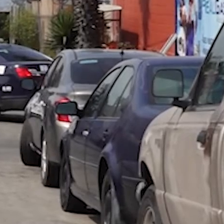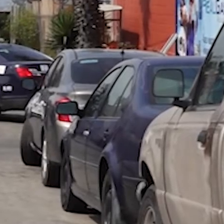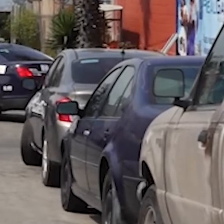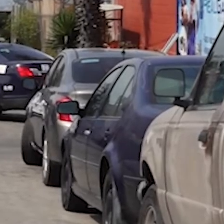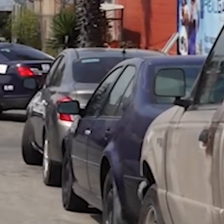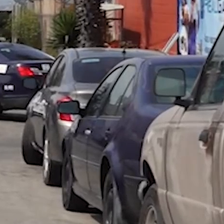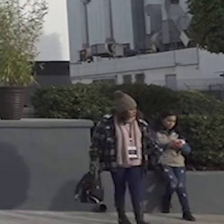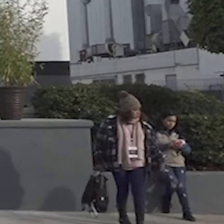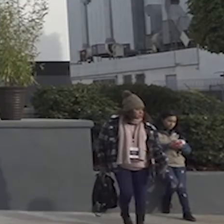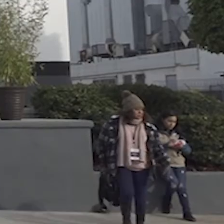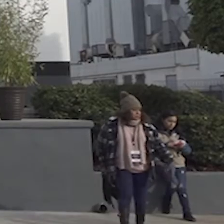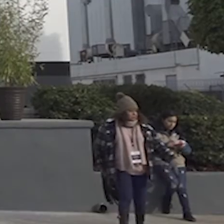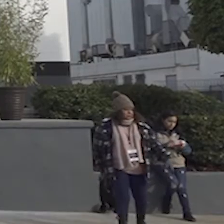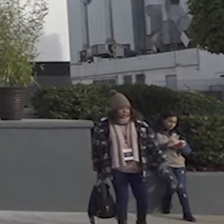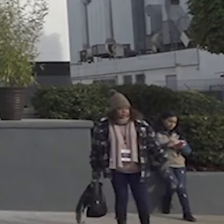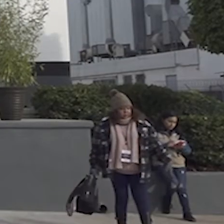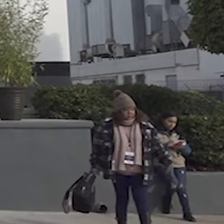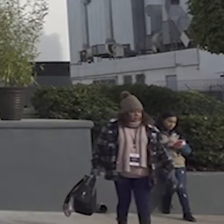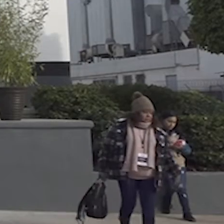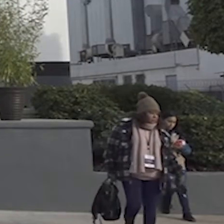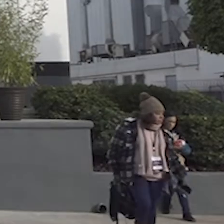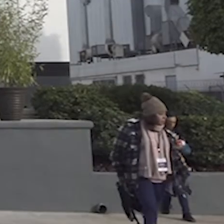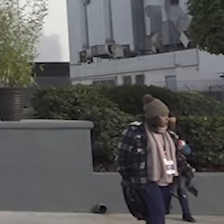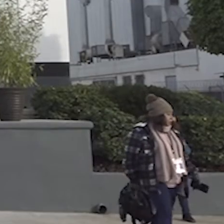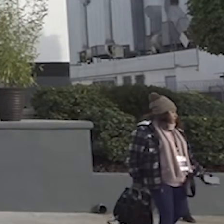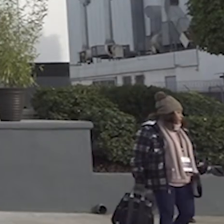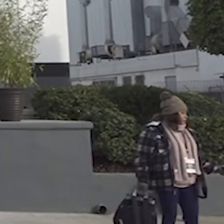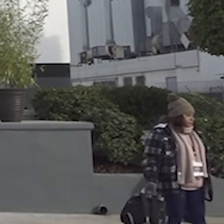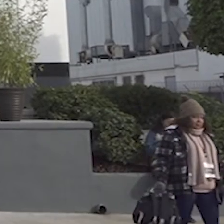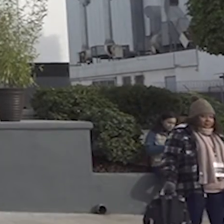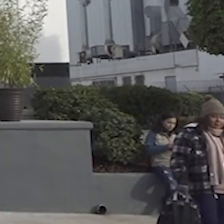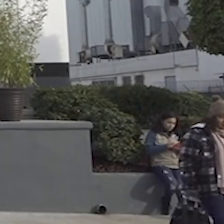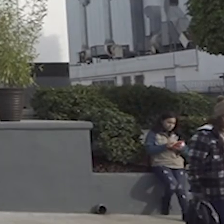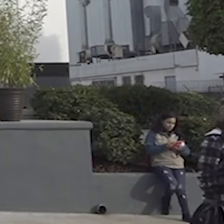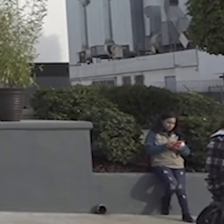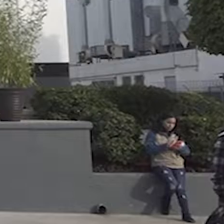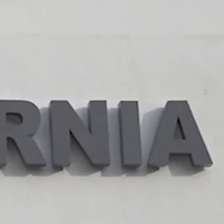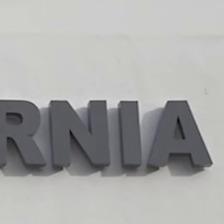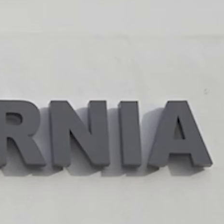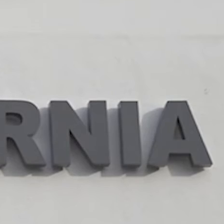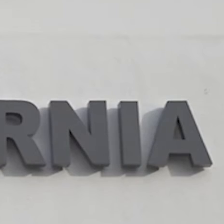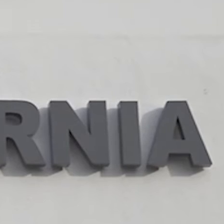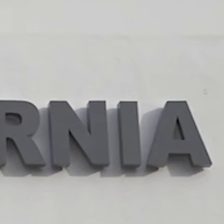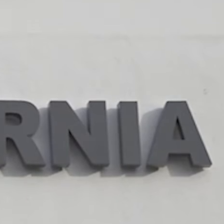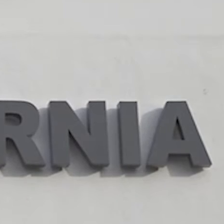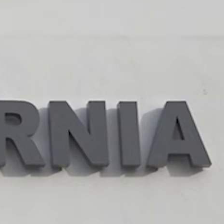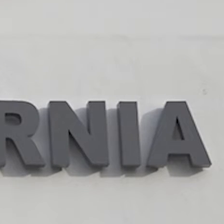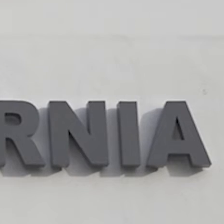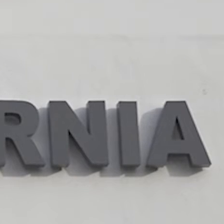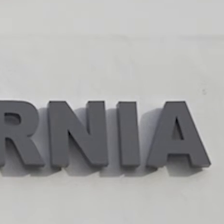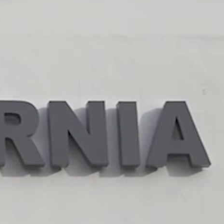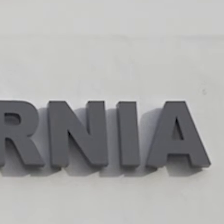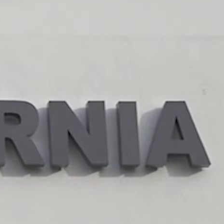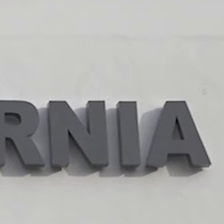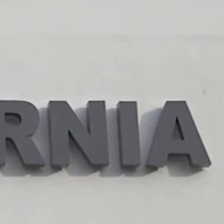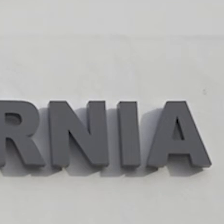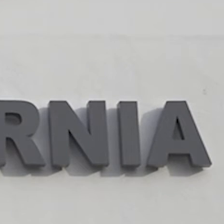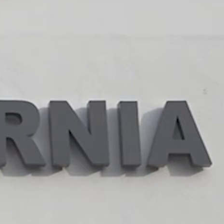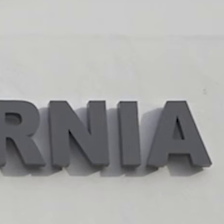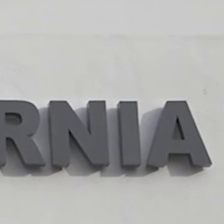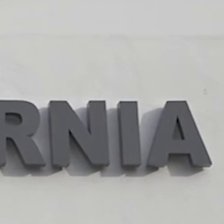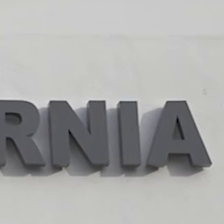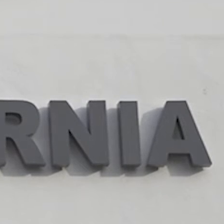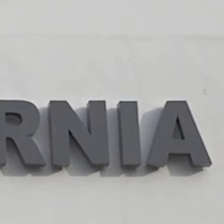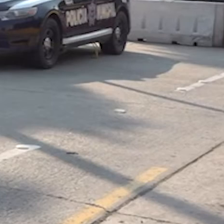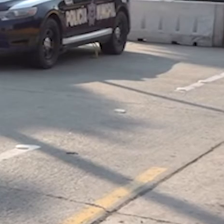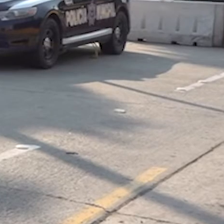Seguridad, Rosa Isela, han reiterado respecto al refuerzo de la Guardia Nacional en la entidad. Tan solo este fin de semana, en Tijuana, se registraron 16